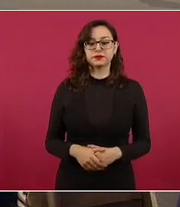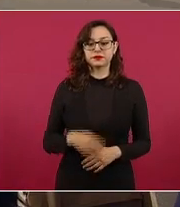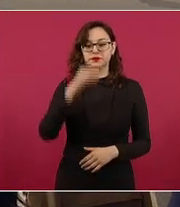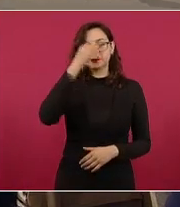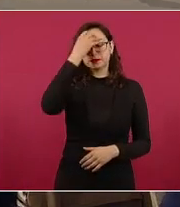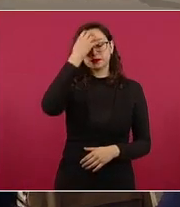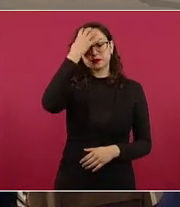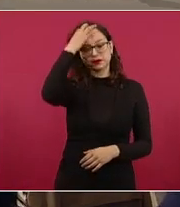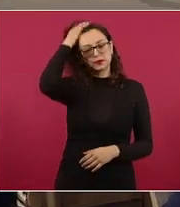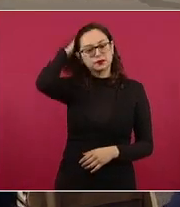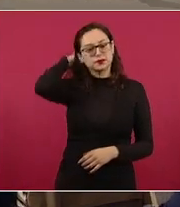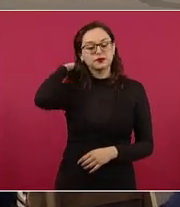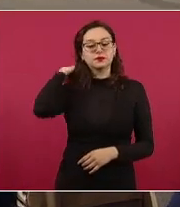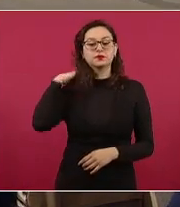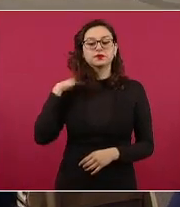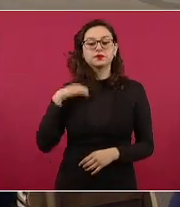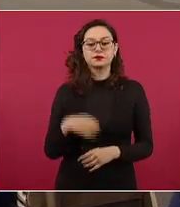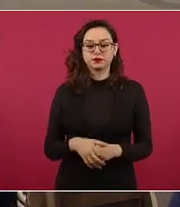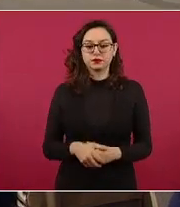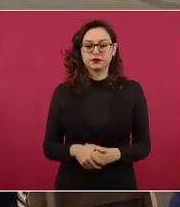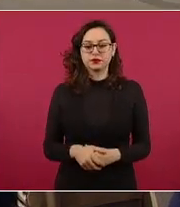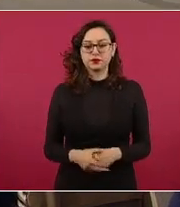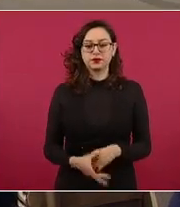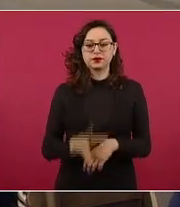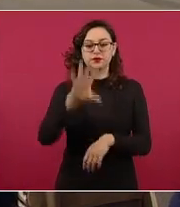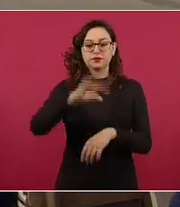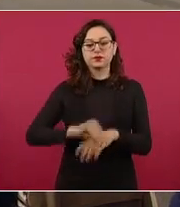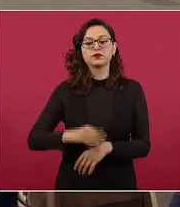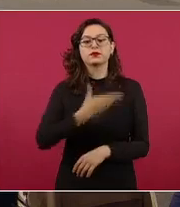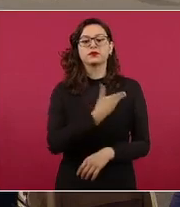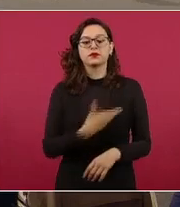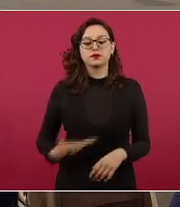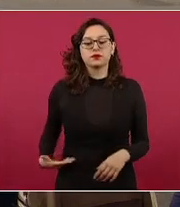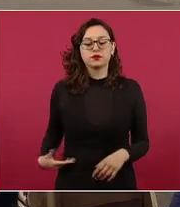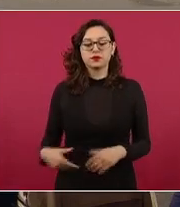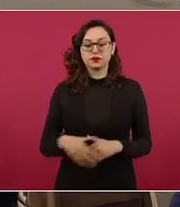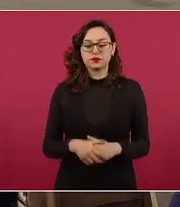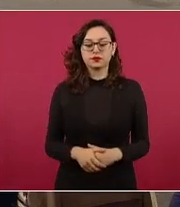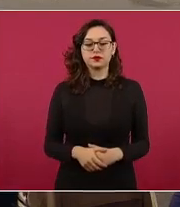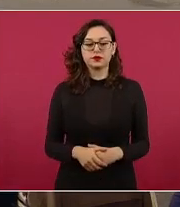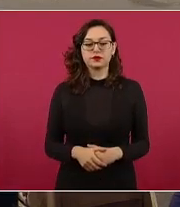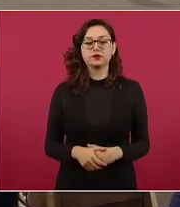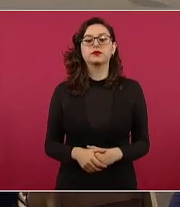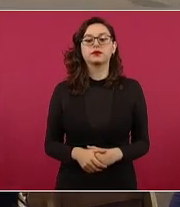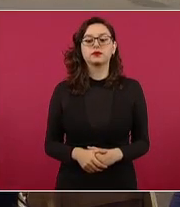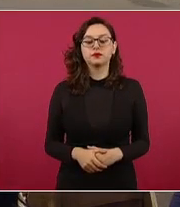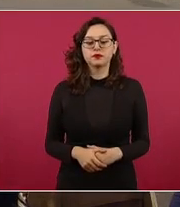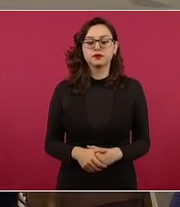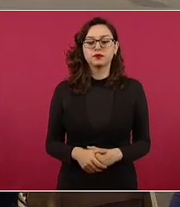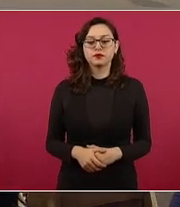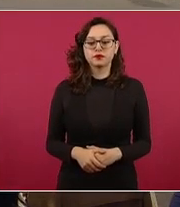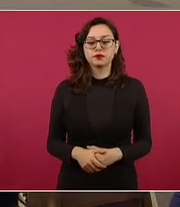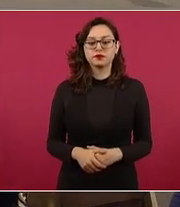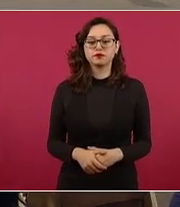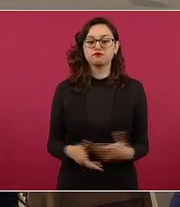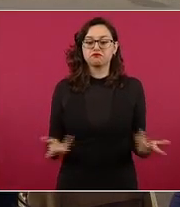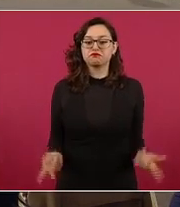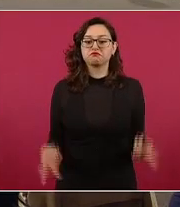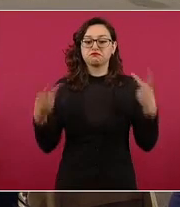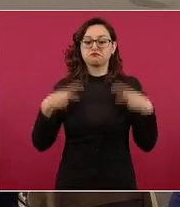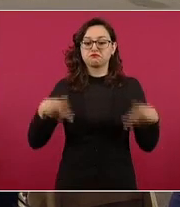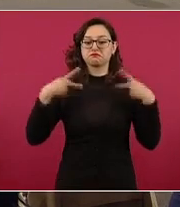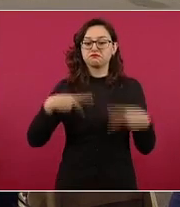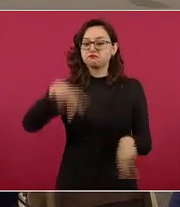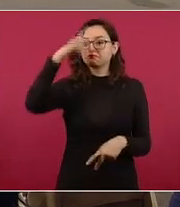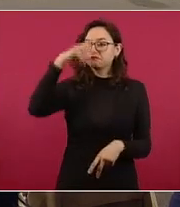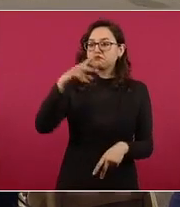Con su permiso, señor presidente. Pues sí, me sumo al agradecimiento a la población mexicana por esa